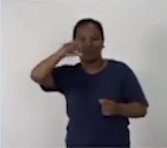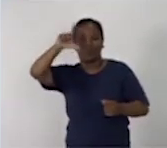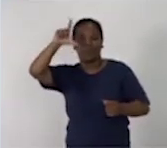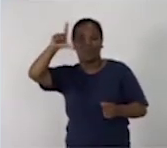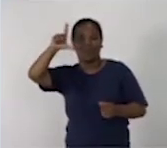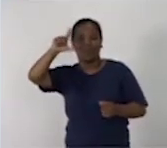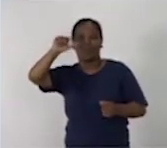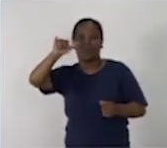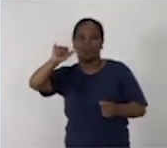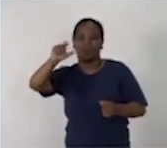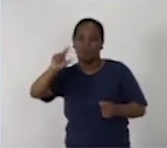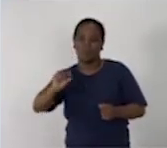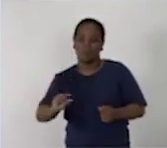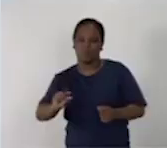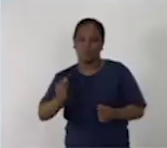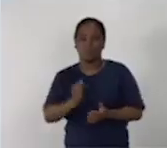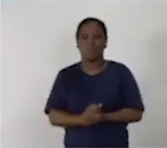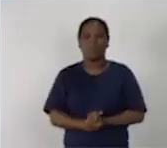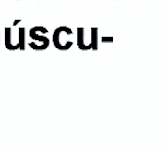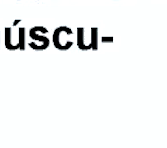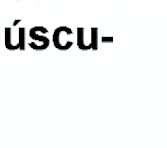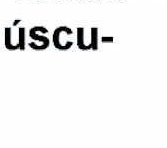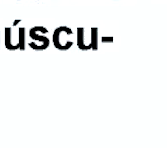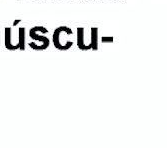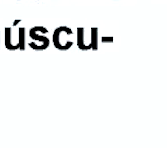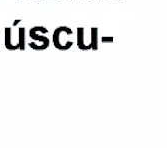letras mayúsculas y minúsculas.